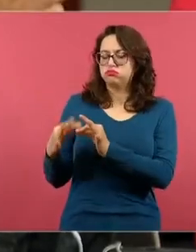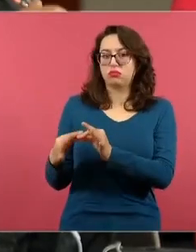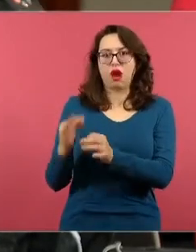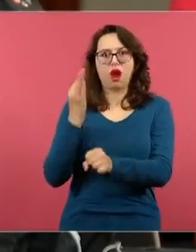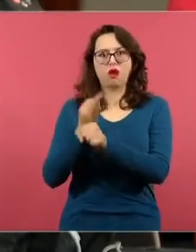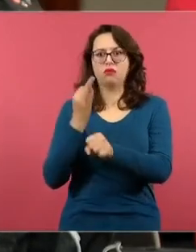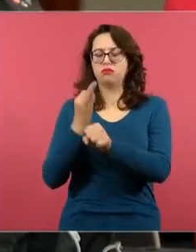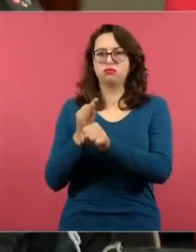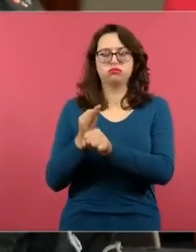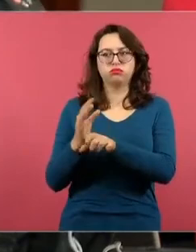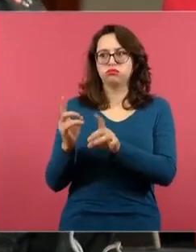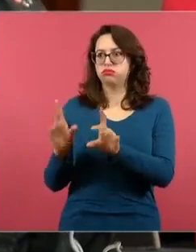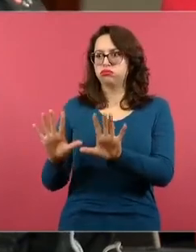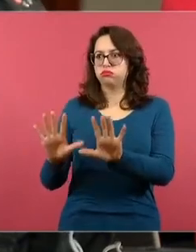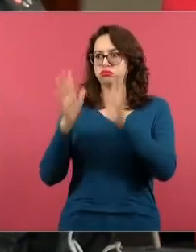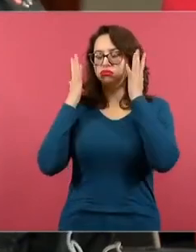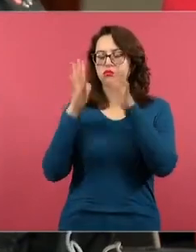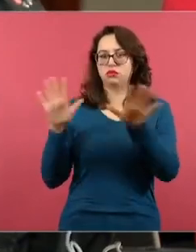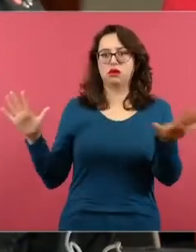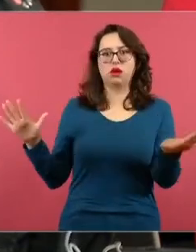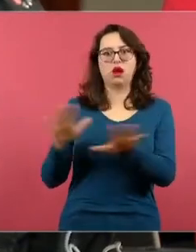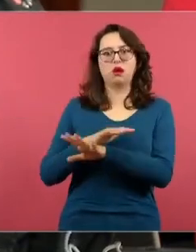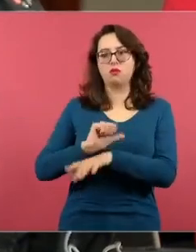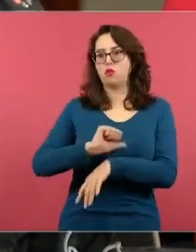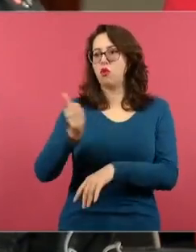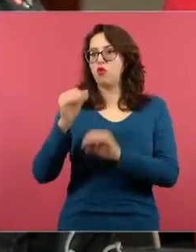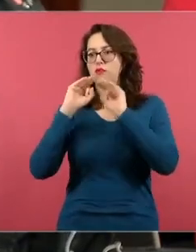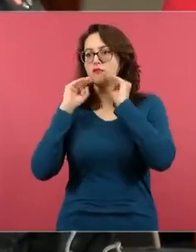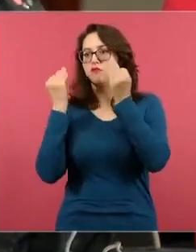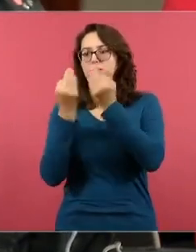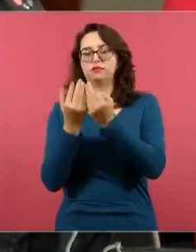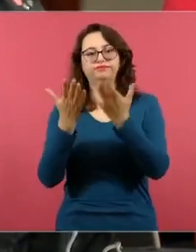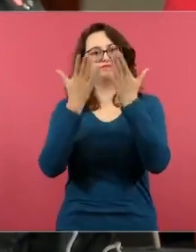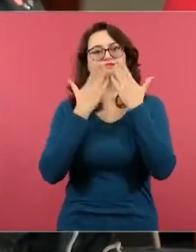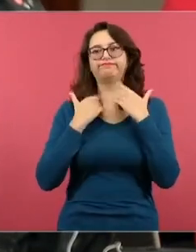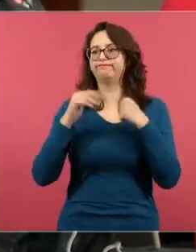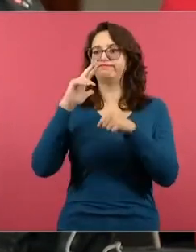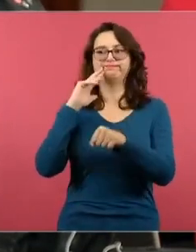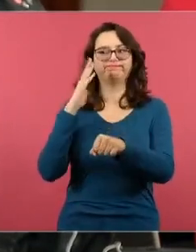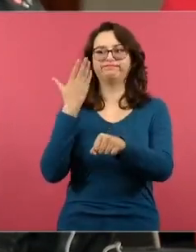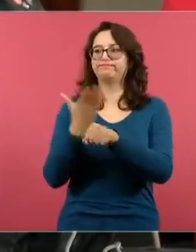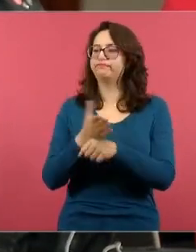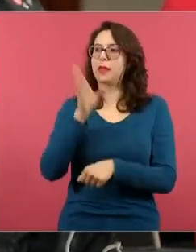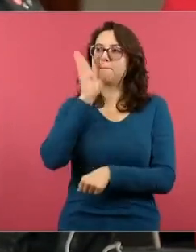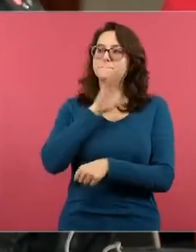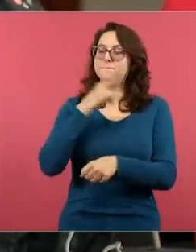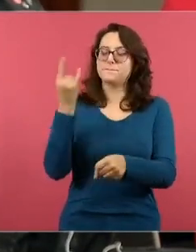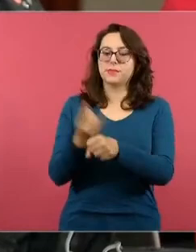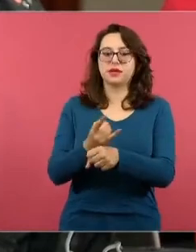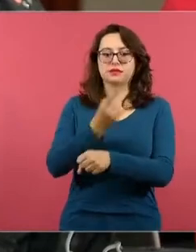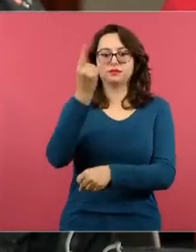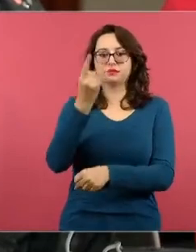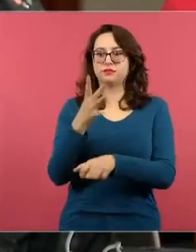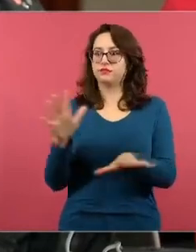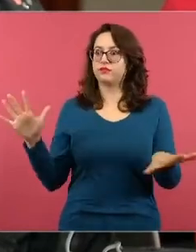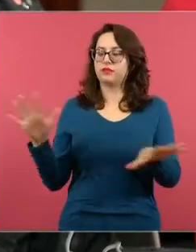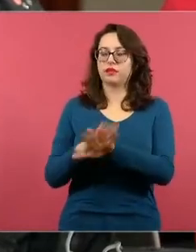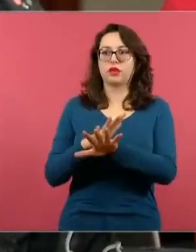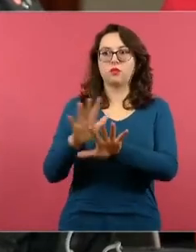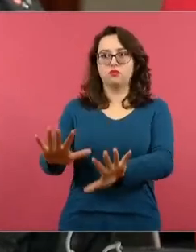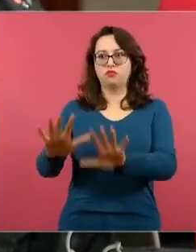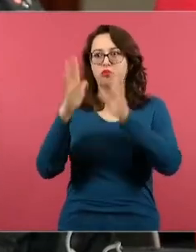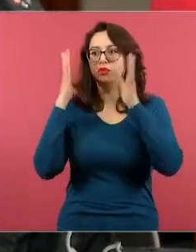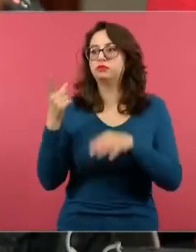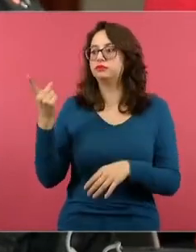irresponsable e incompleto además entre otras consideraciones también dice que hay un cambio abrupto para quienes